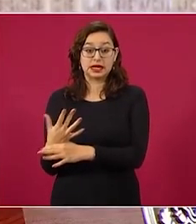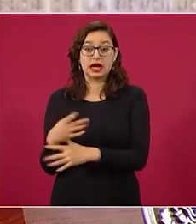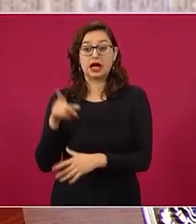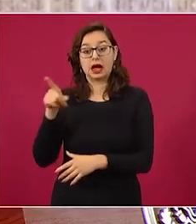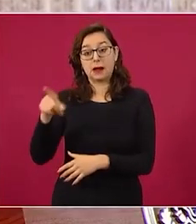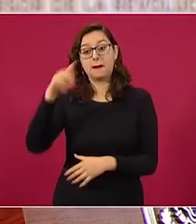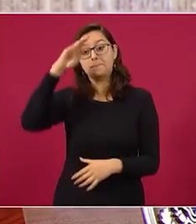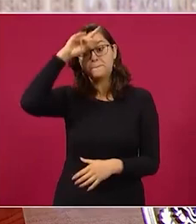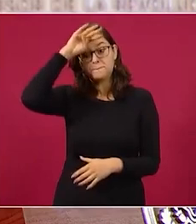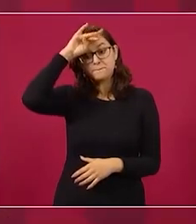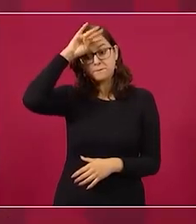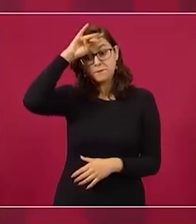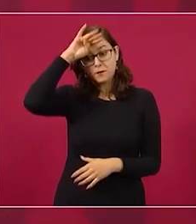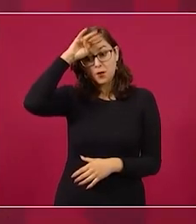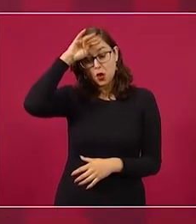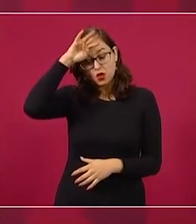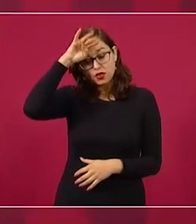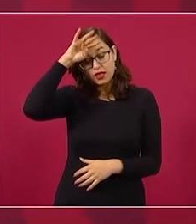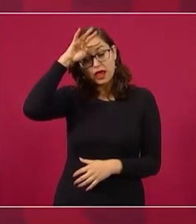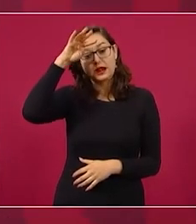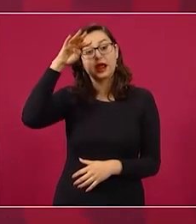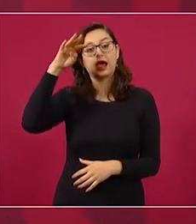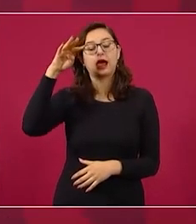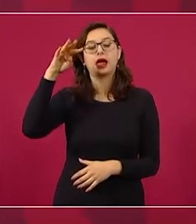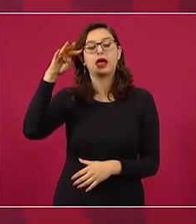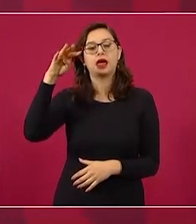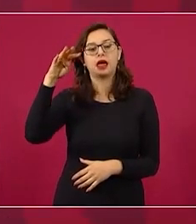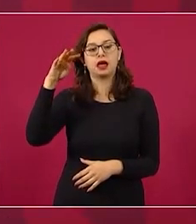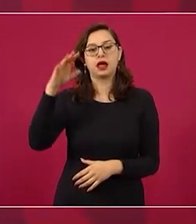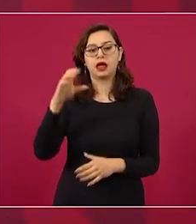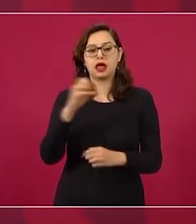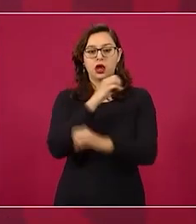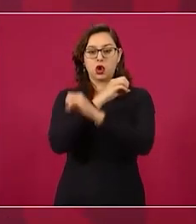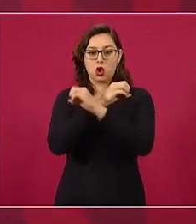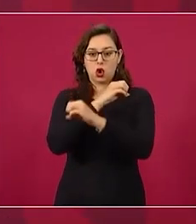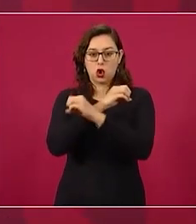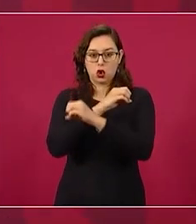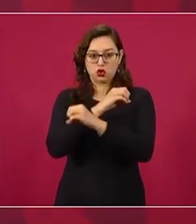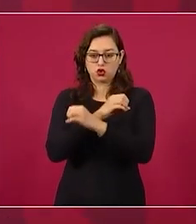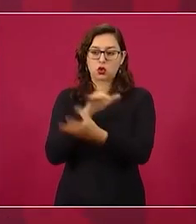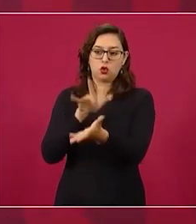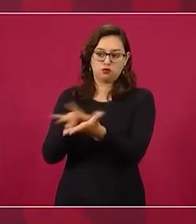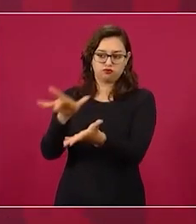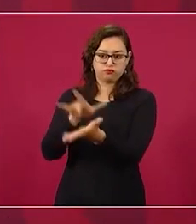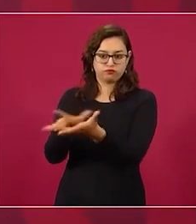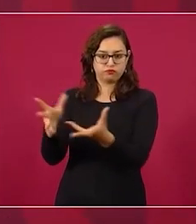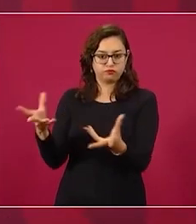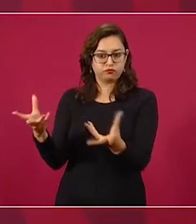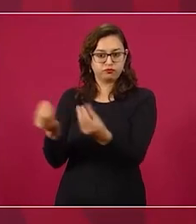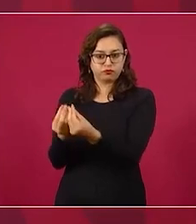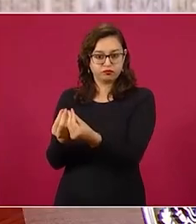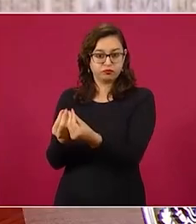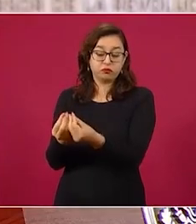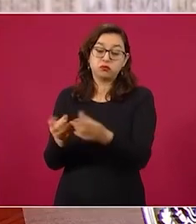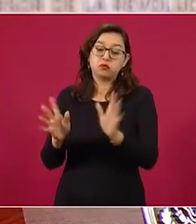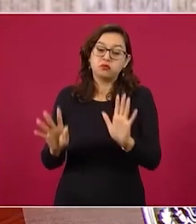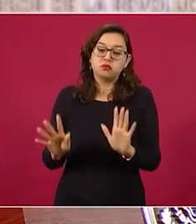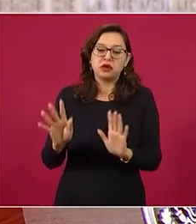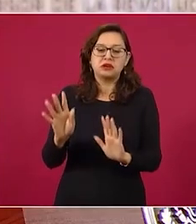Monterrey los dueños de Oxxo, de GEMSA. Nada de eso está